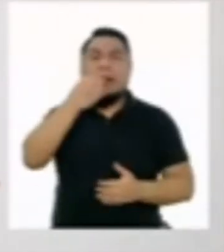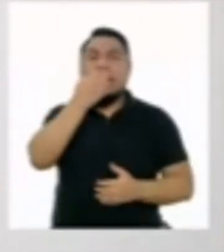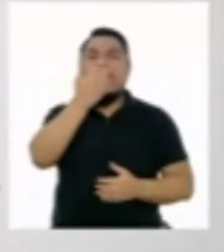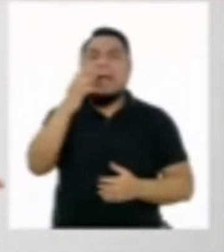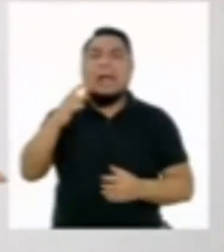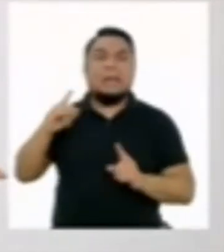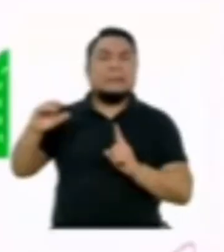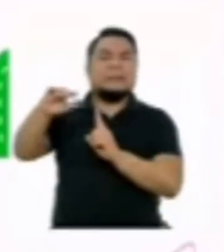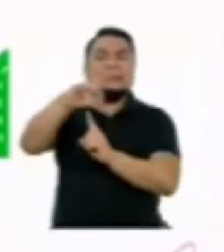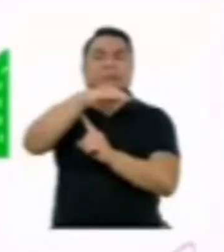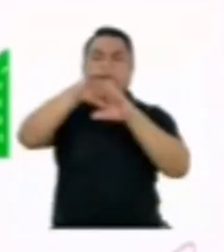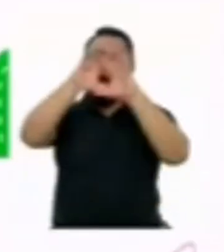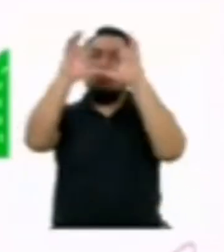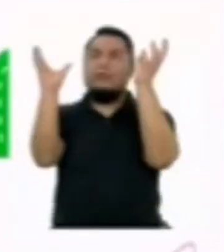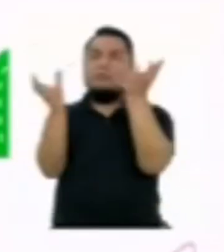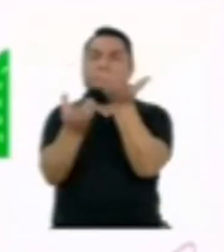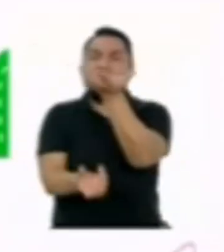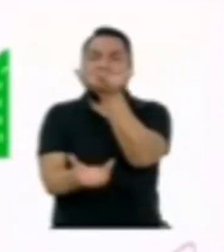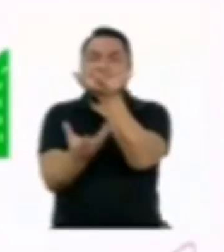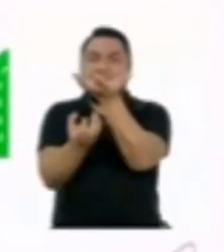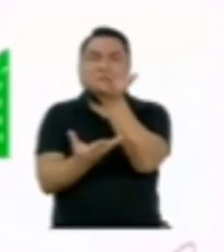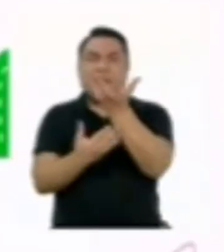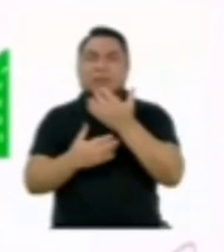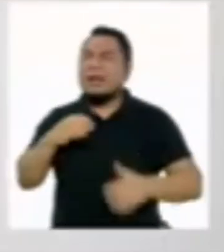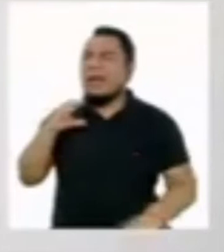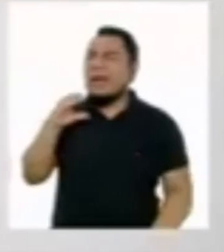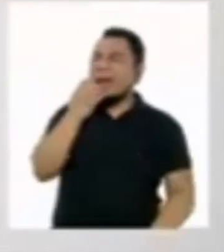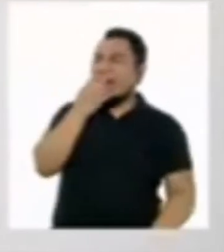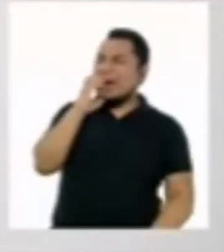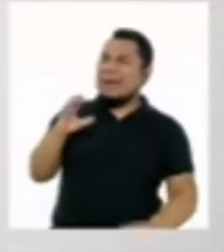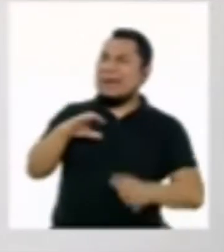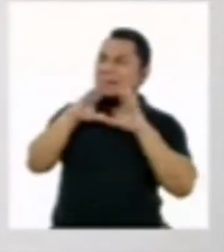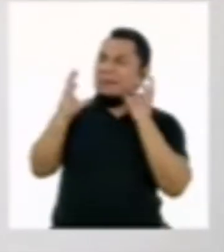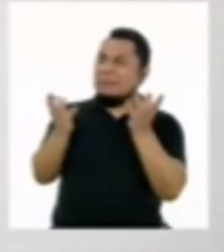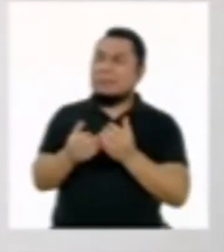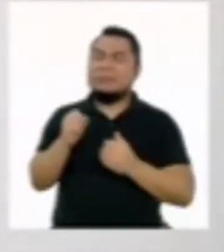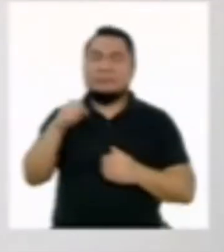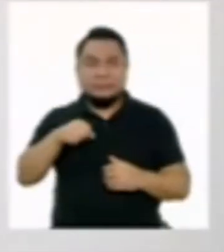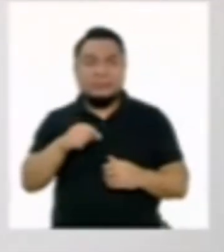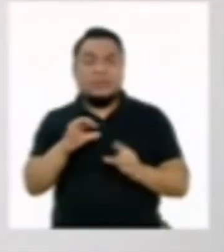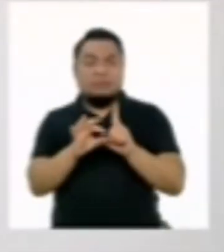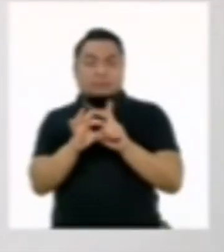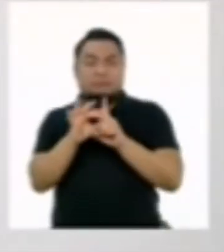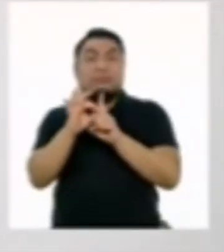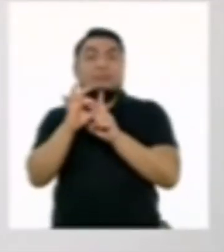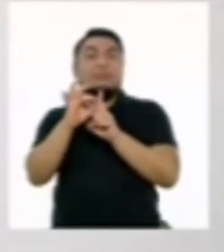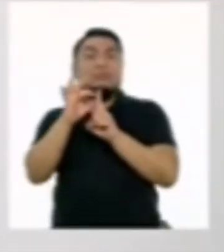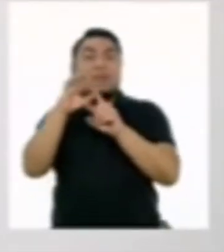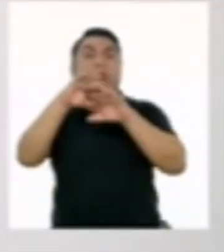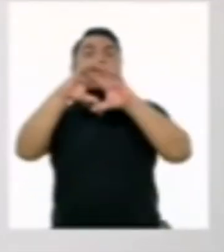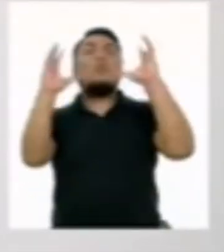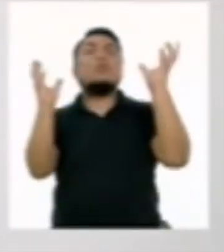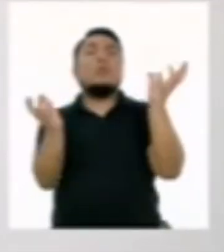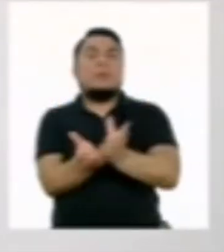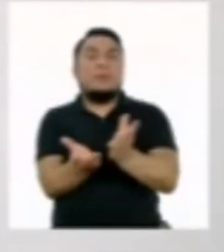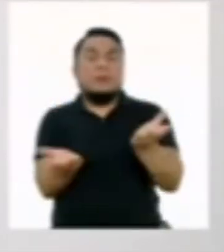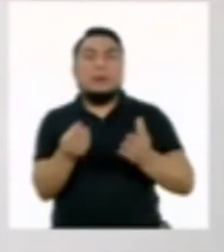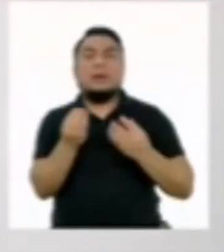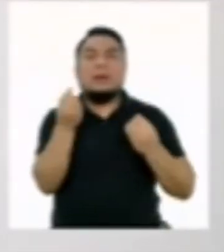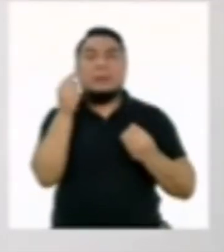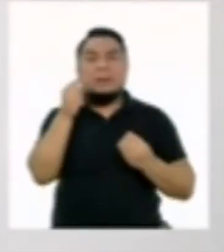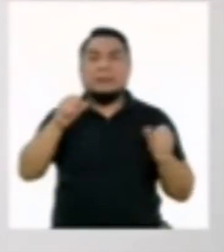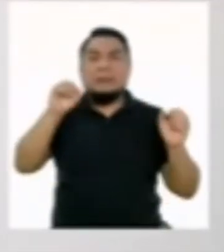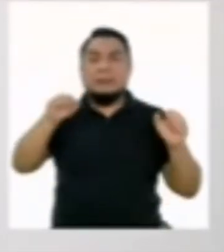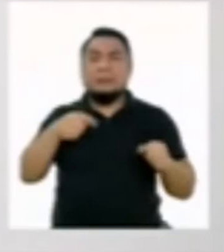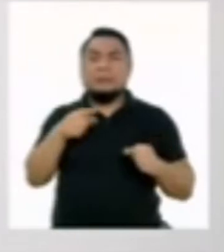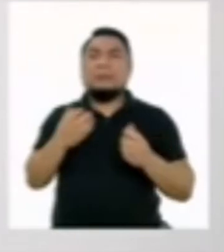calentamiento global. ¿Calentamiento global? El aumento de la temperatura a nivel global. La causa